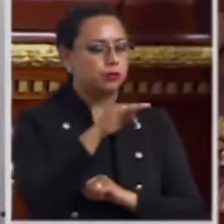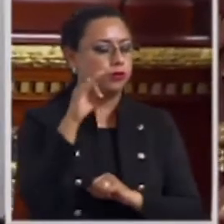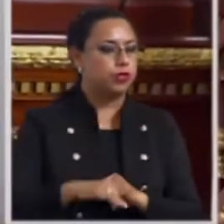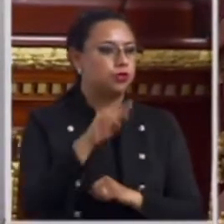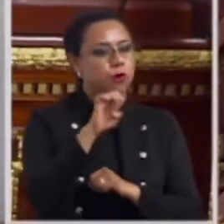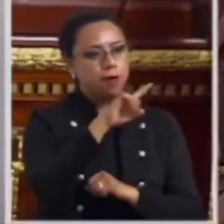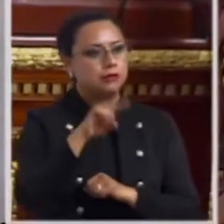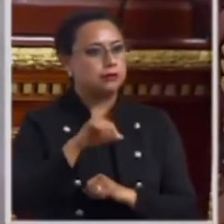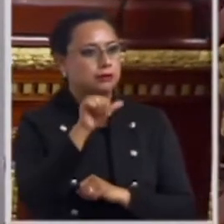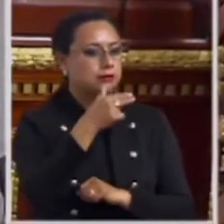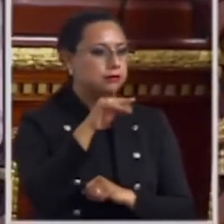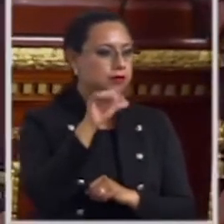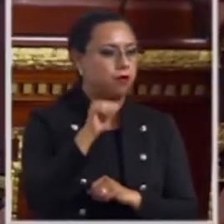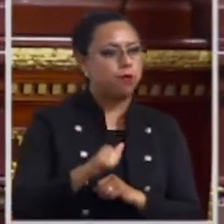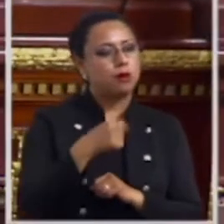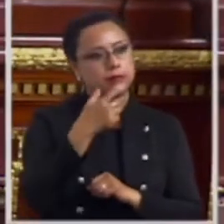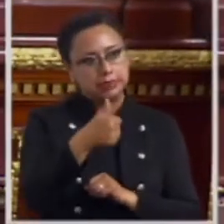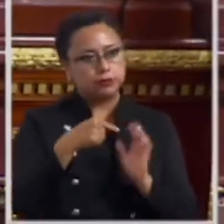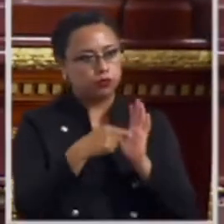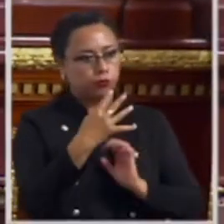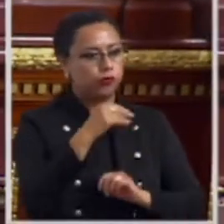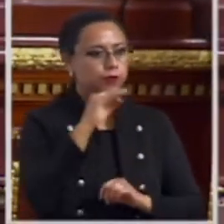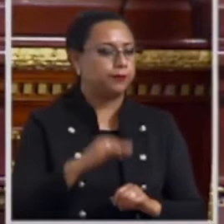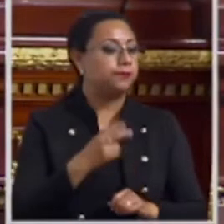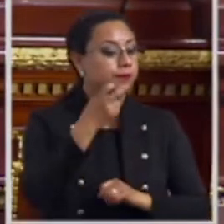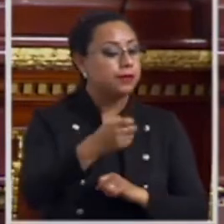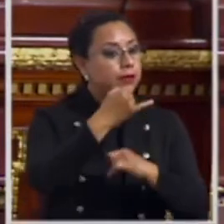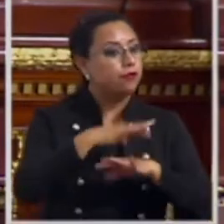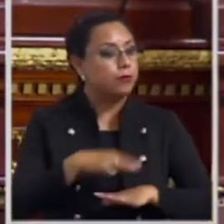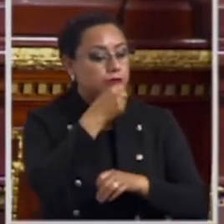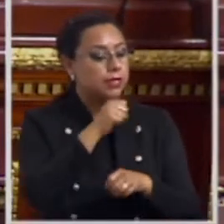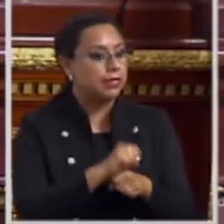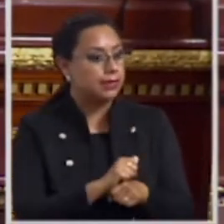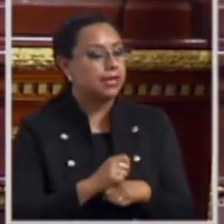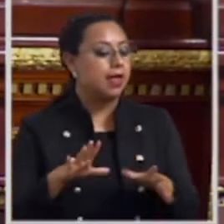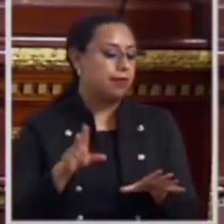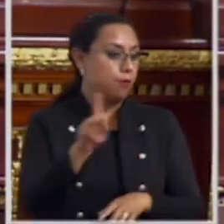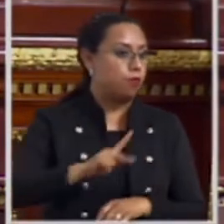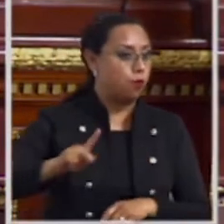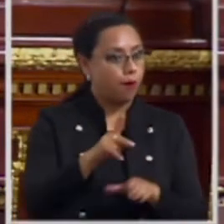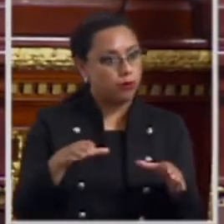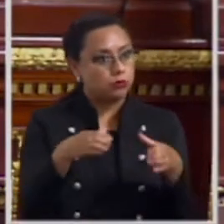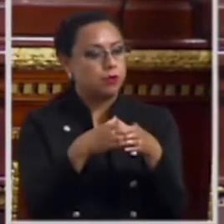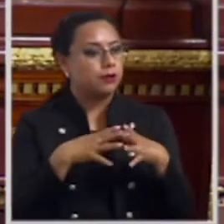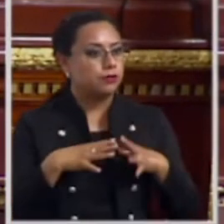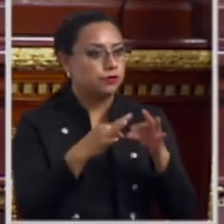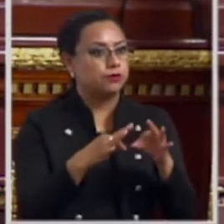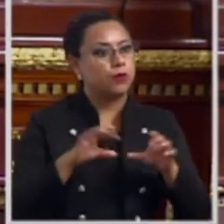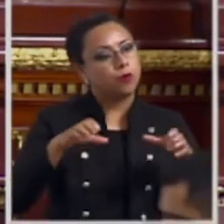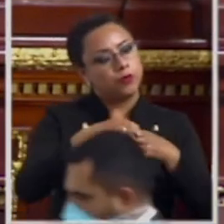.4%. Esta es una información de la Secretaría de Pueblos y Barrios Originarios y Comunidades Indígenas Residentes.